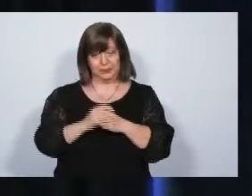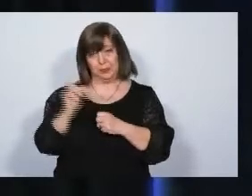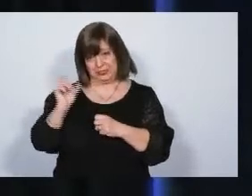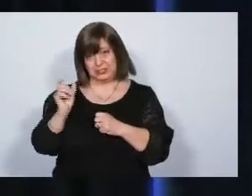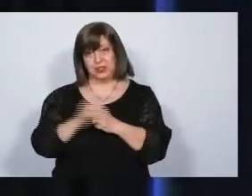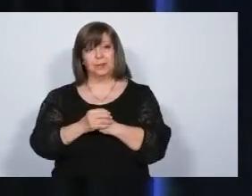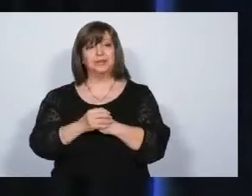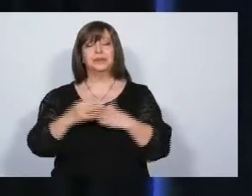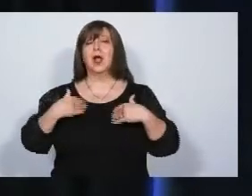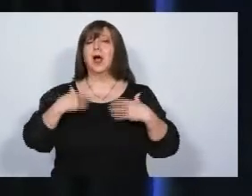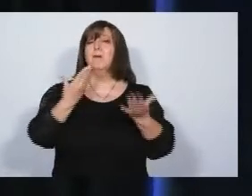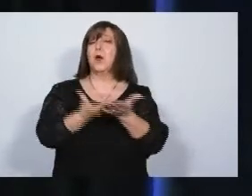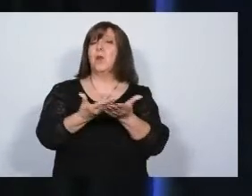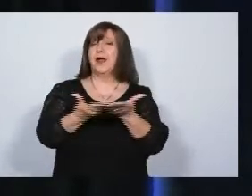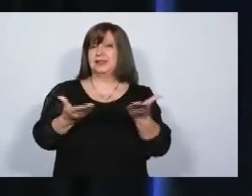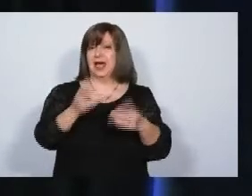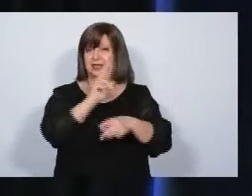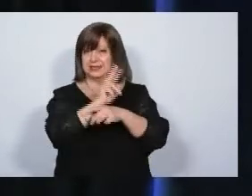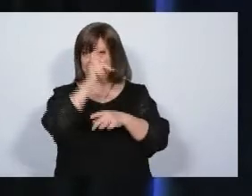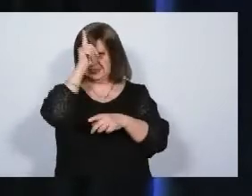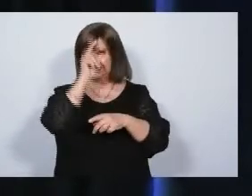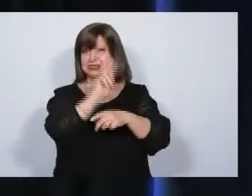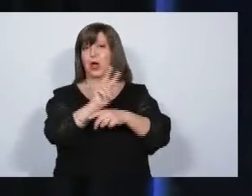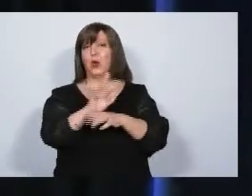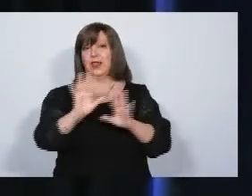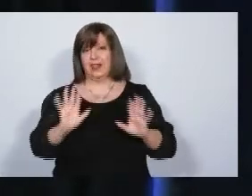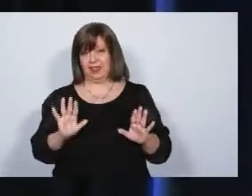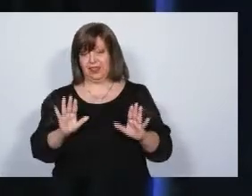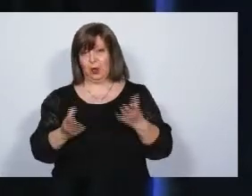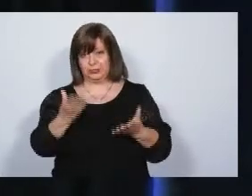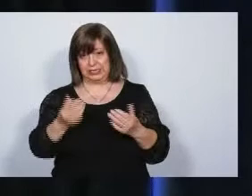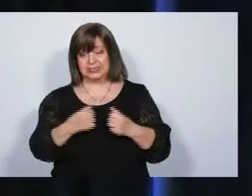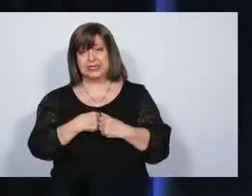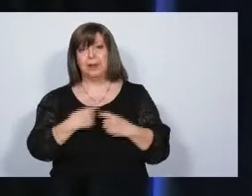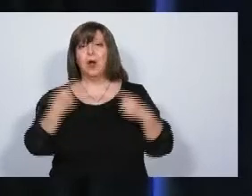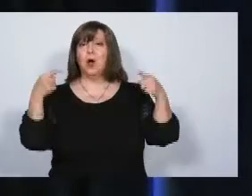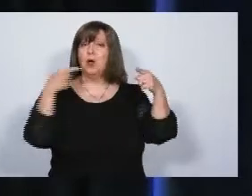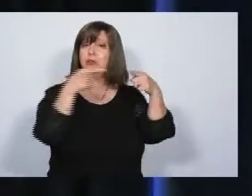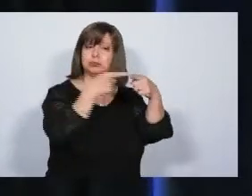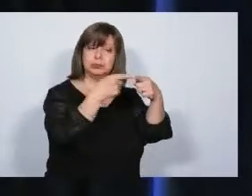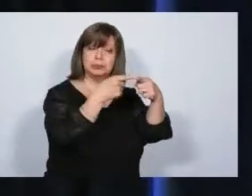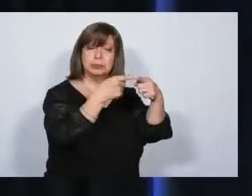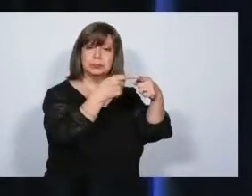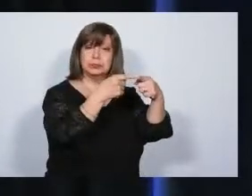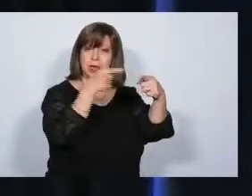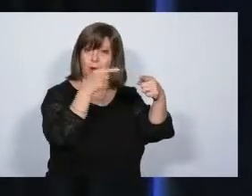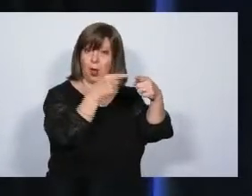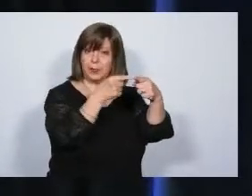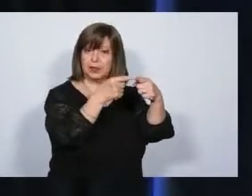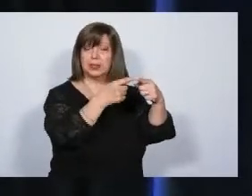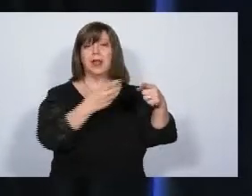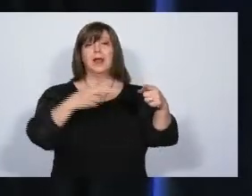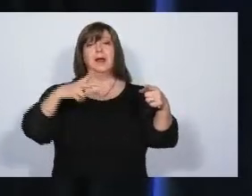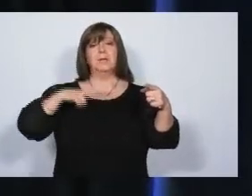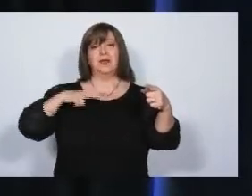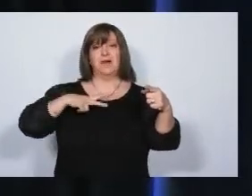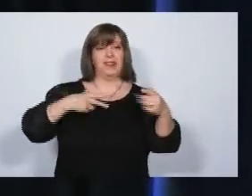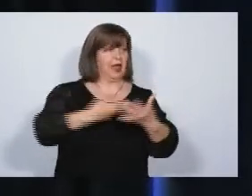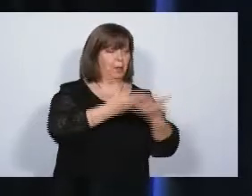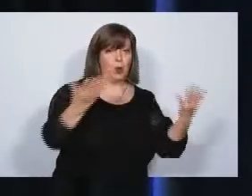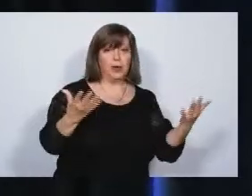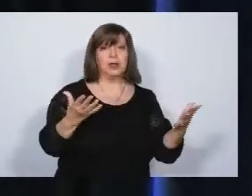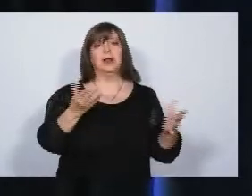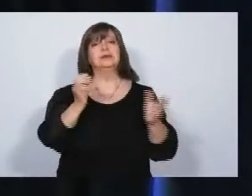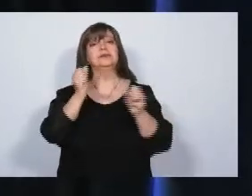Nuestra propuesta de seguridad tiene un solo eje, que tanto la seguridad pública o la privada trabajen en forma